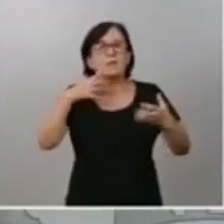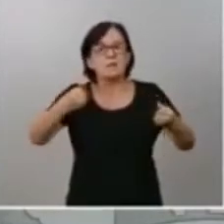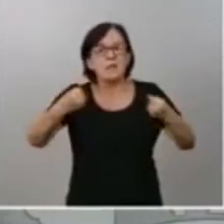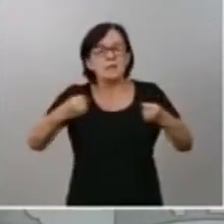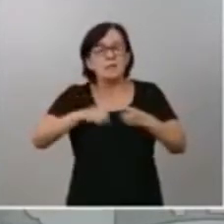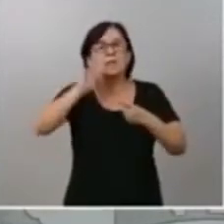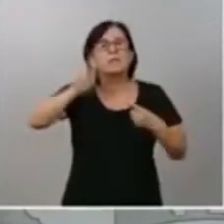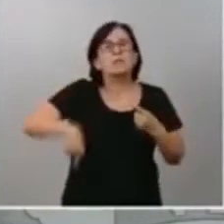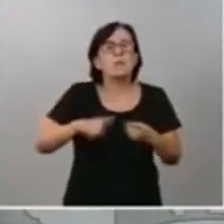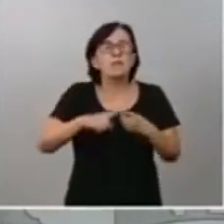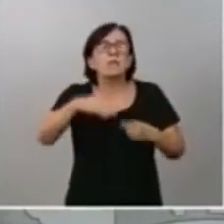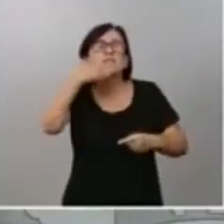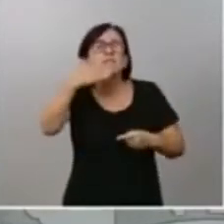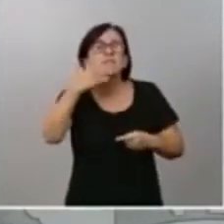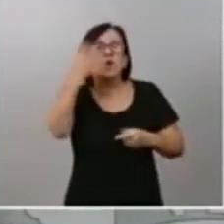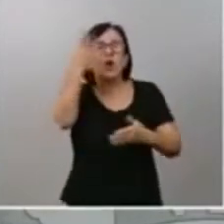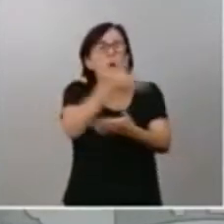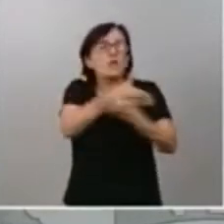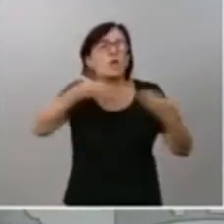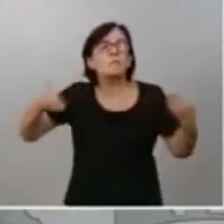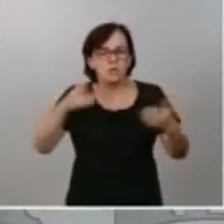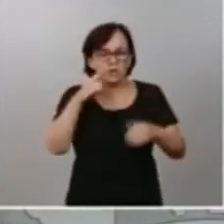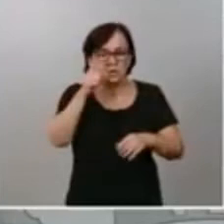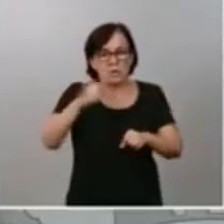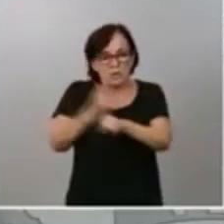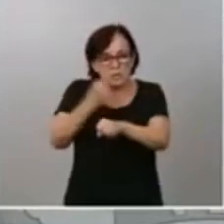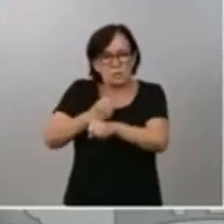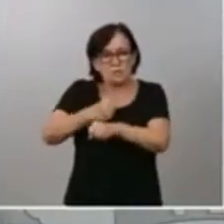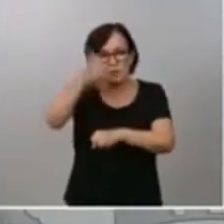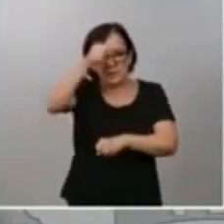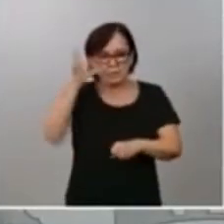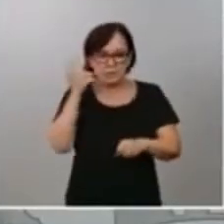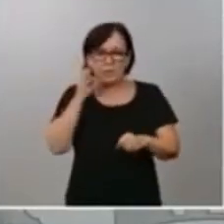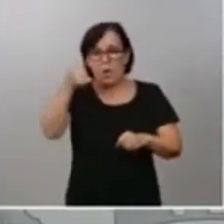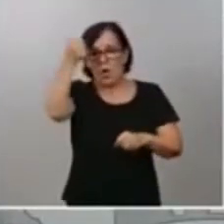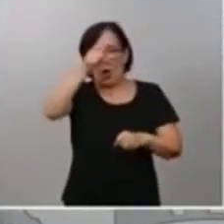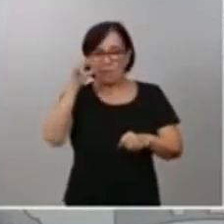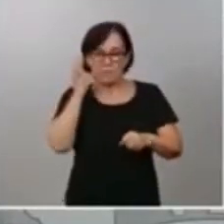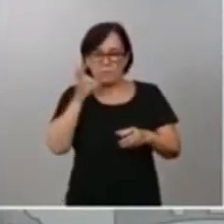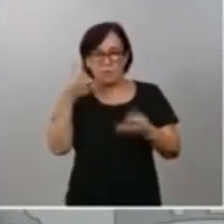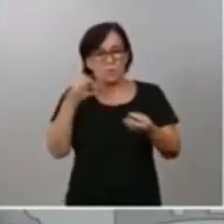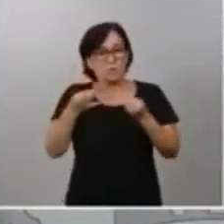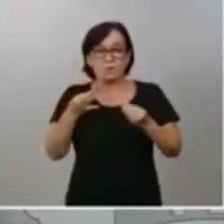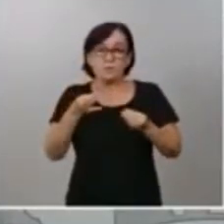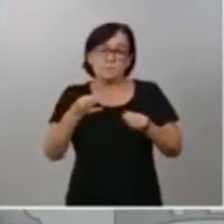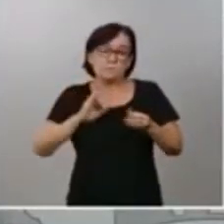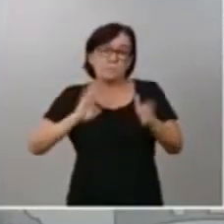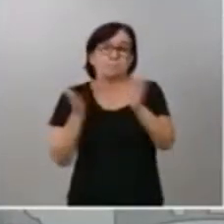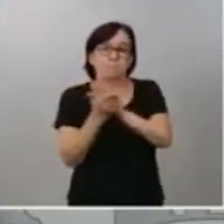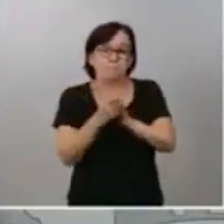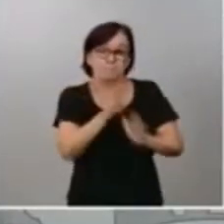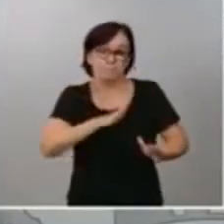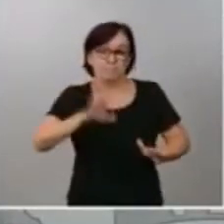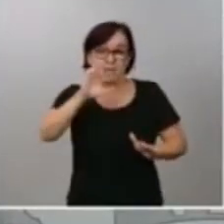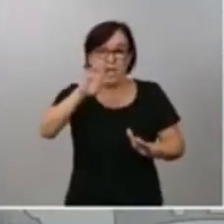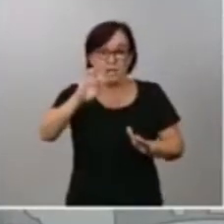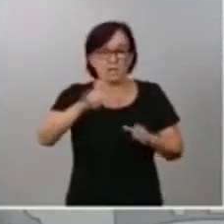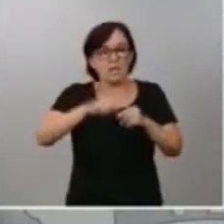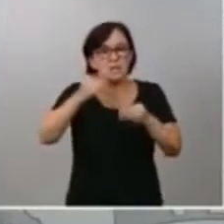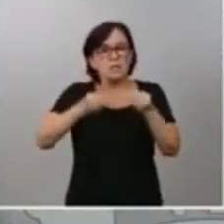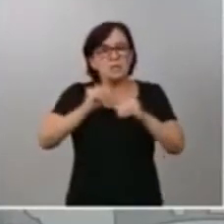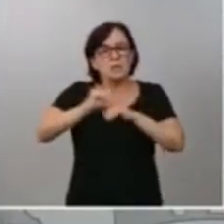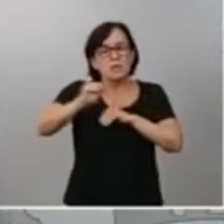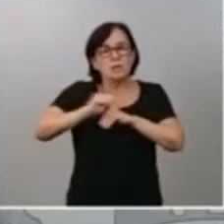casi 4 millones de trabajadores y trabajadoras, de hombres y mujeres, que llegaron a acogerse a un ERTE y de unas prestaciones por cese de actividad